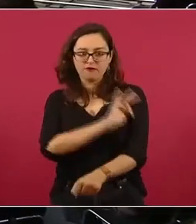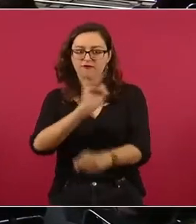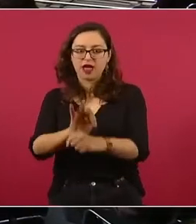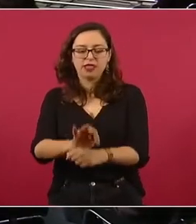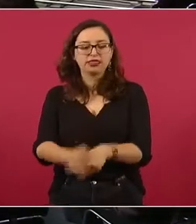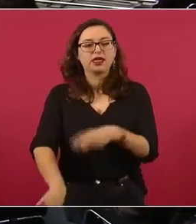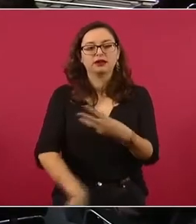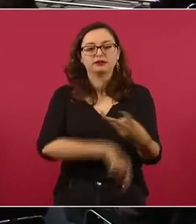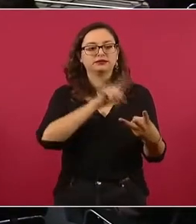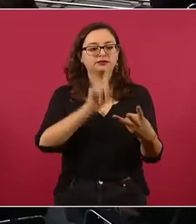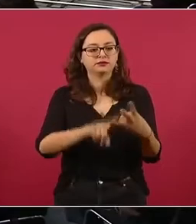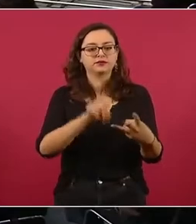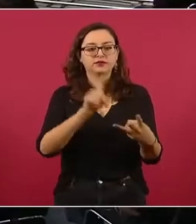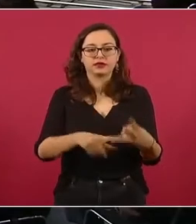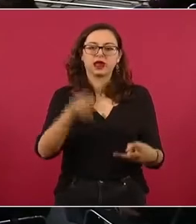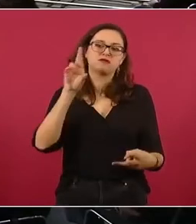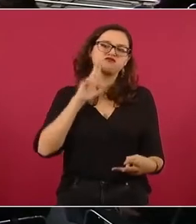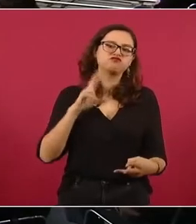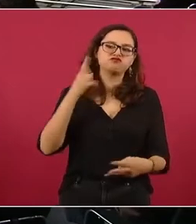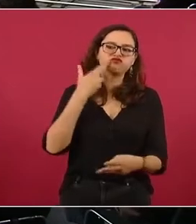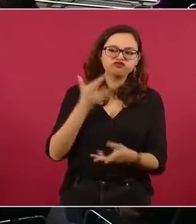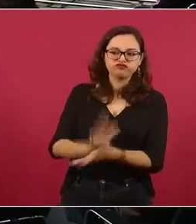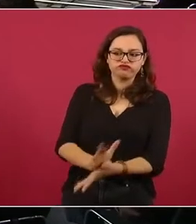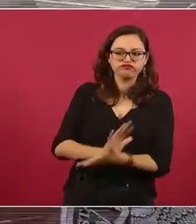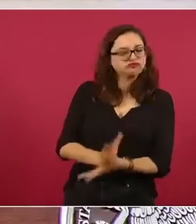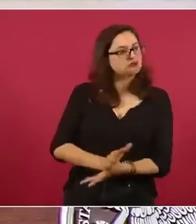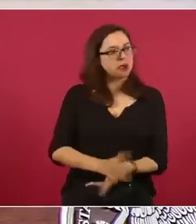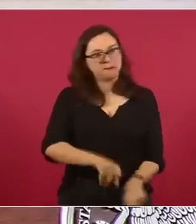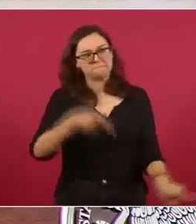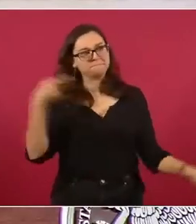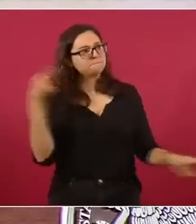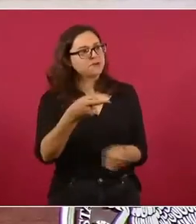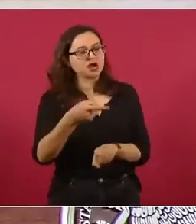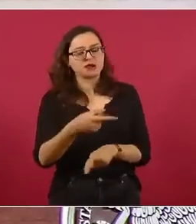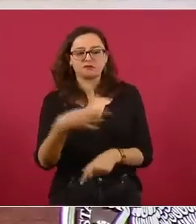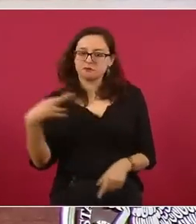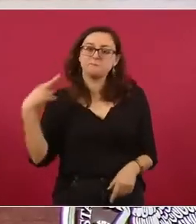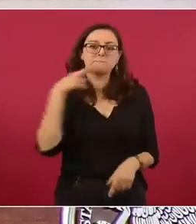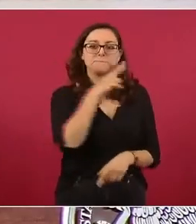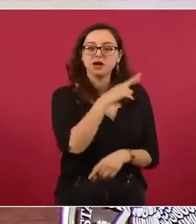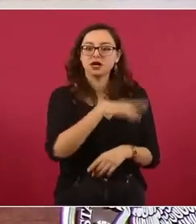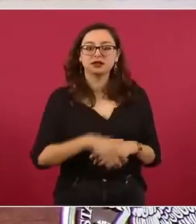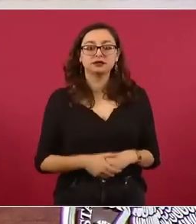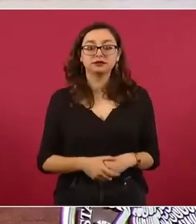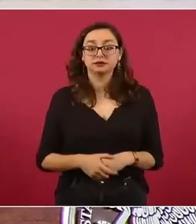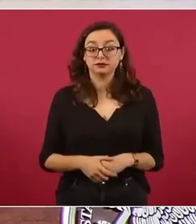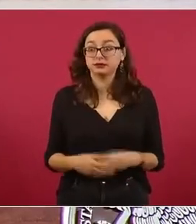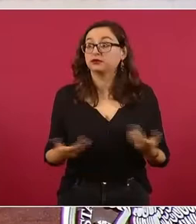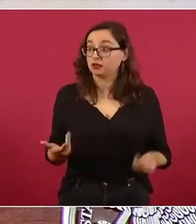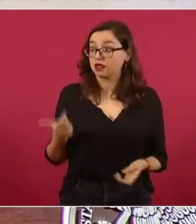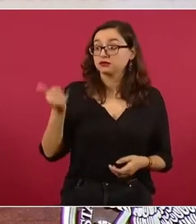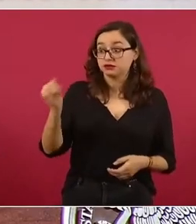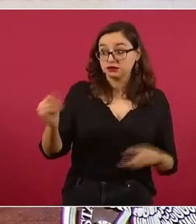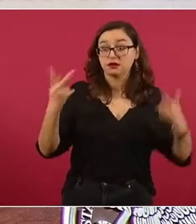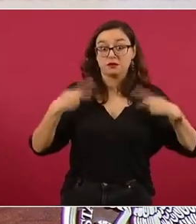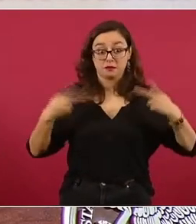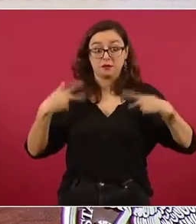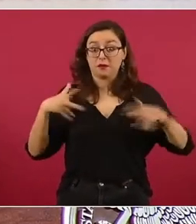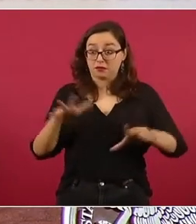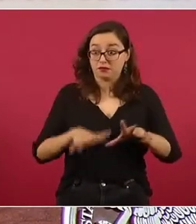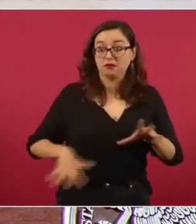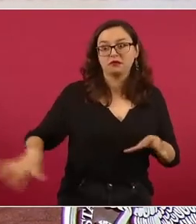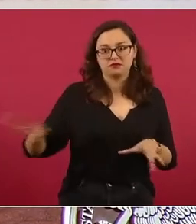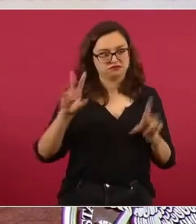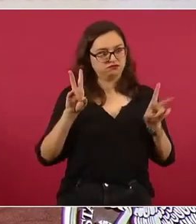Quienes están contra el racismo, lo mismo, de la discriminación, igual, no se